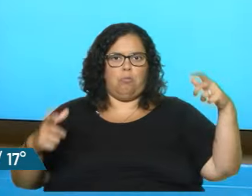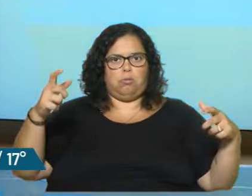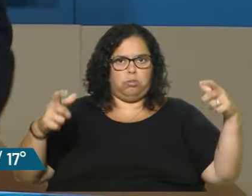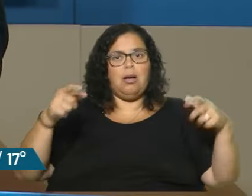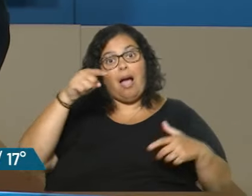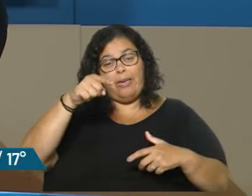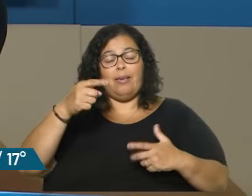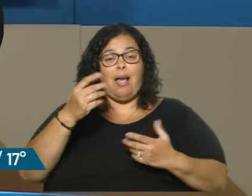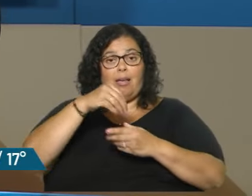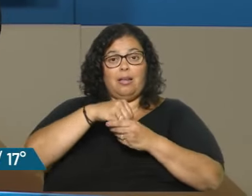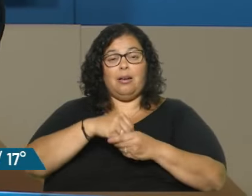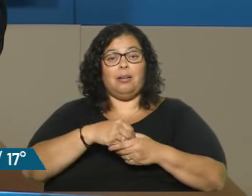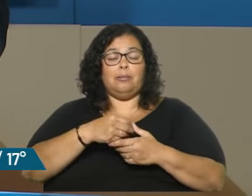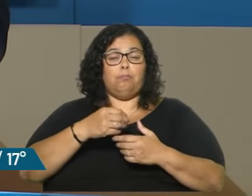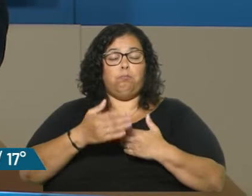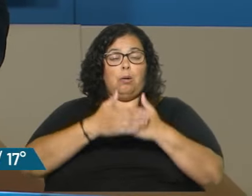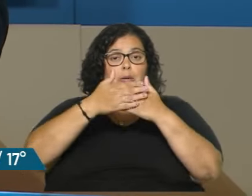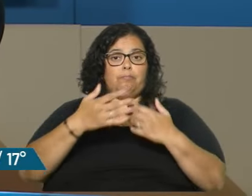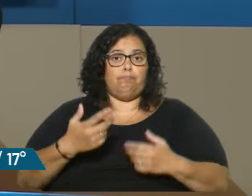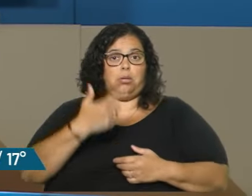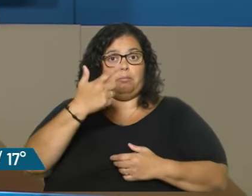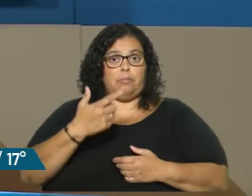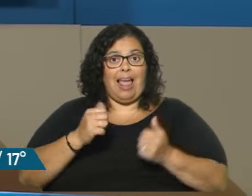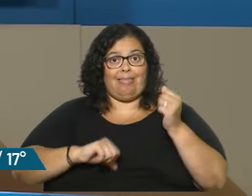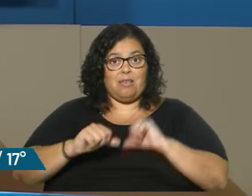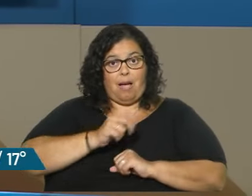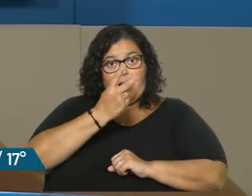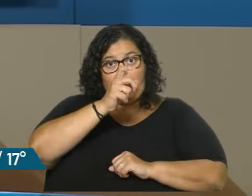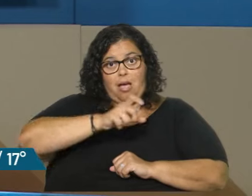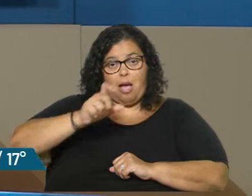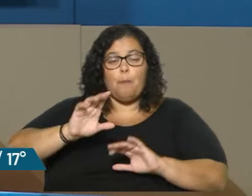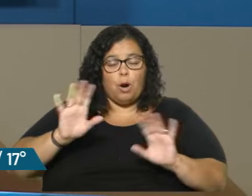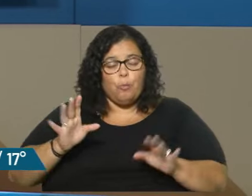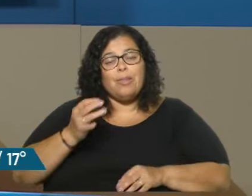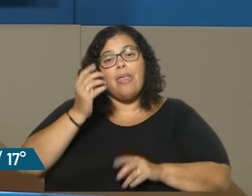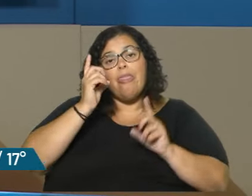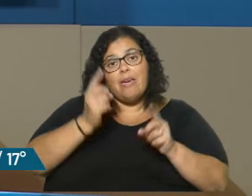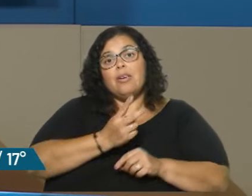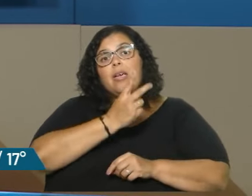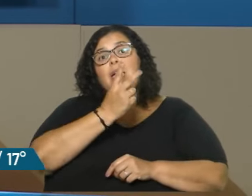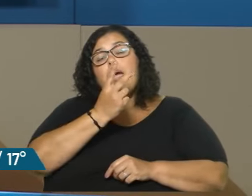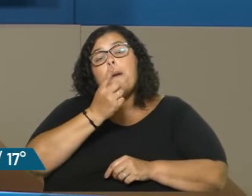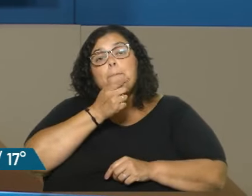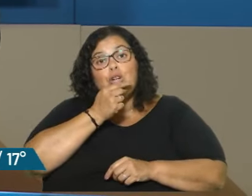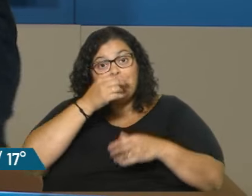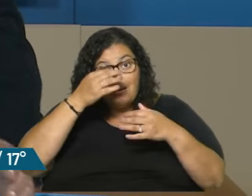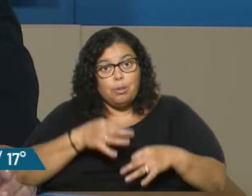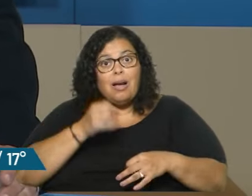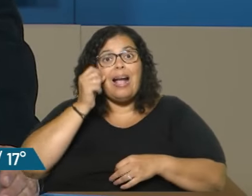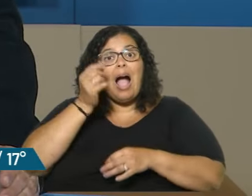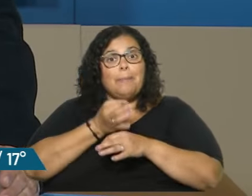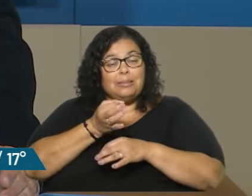Bueno, tenemos que tener una policía profesional, capacitada, con buena tecnología. Eso para empezar.